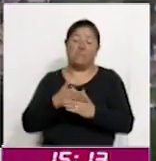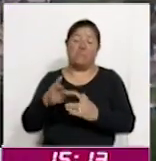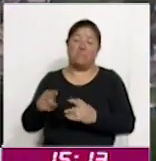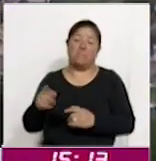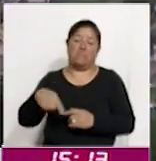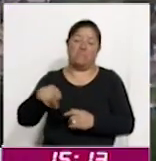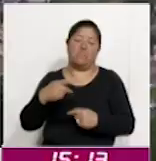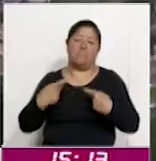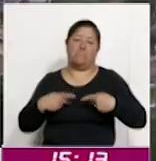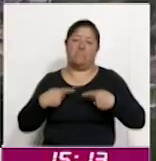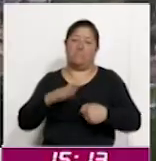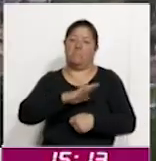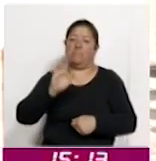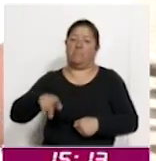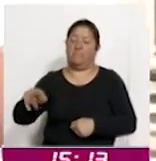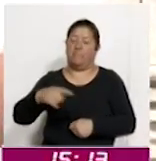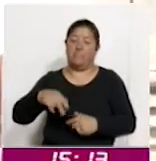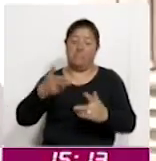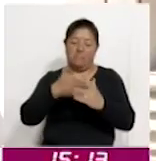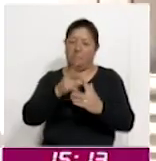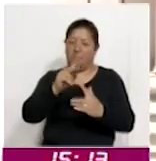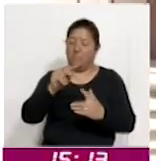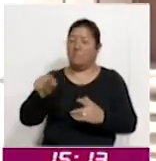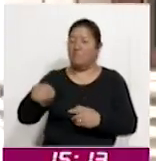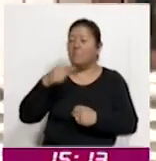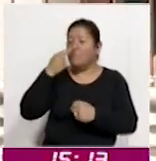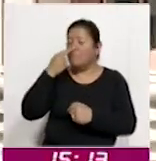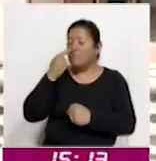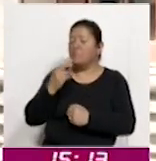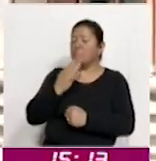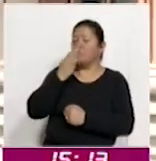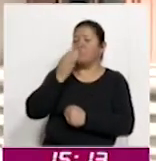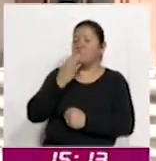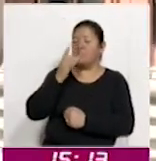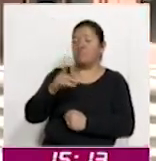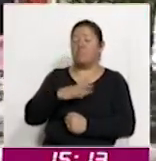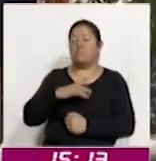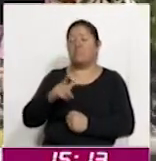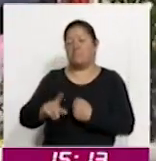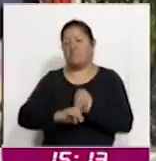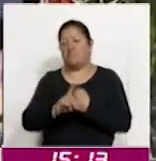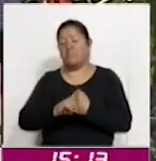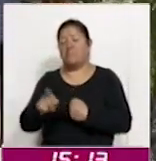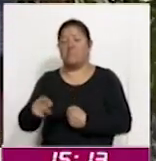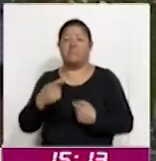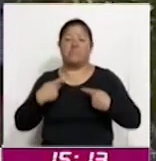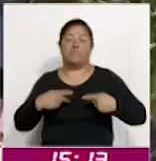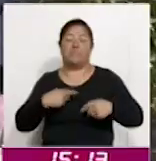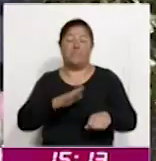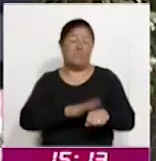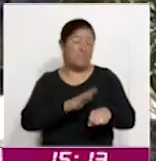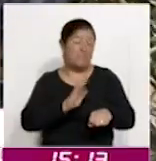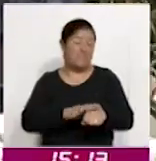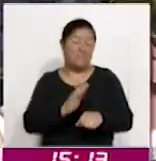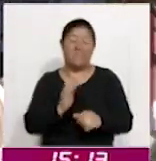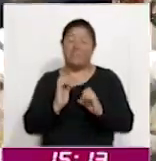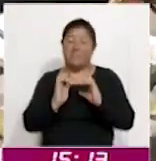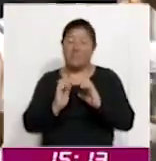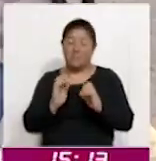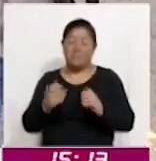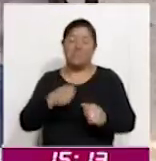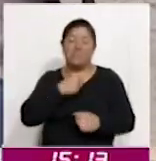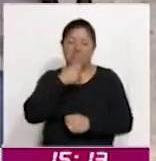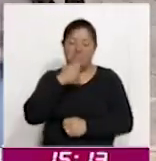destacó que los sectores más vulnerables son los menores de edad, los adultos mayores, personas con padecimientos respiratorios, quienes deben tomar mayores precauciones.